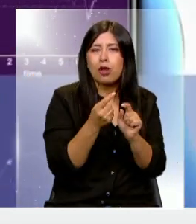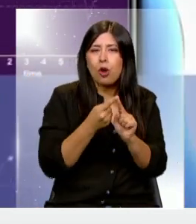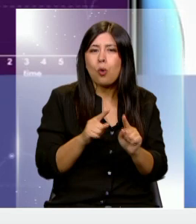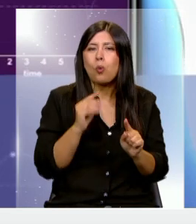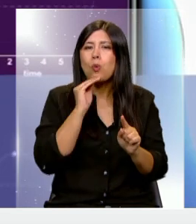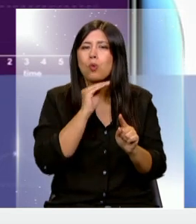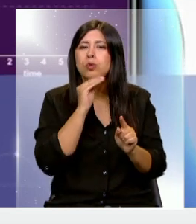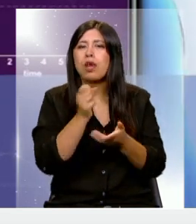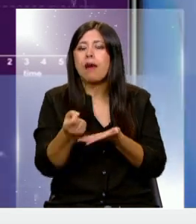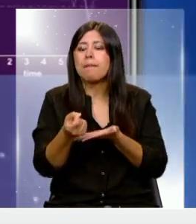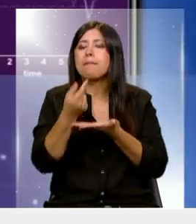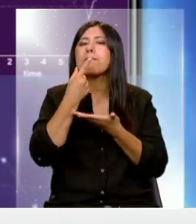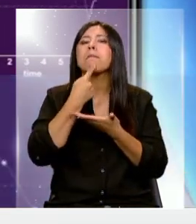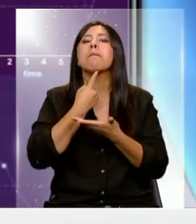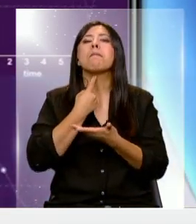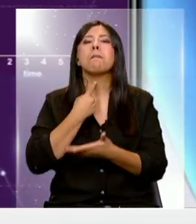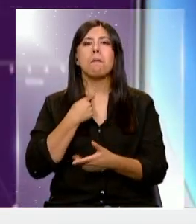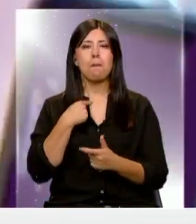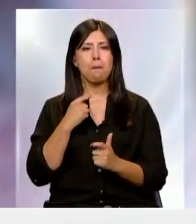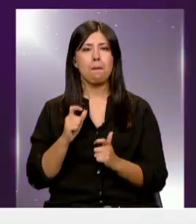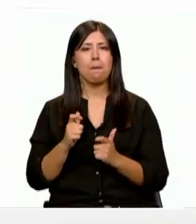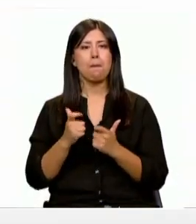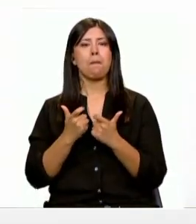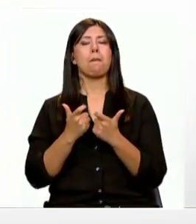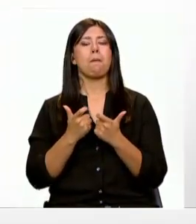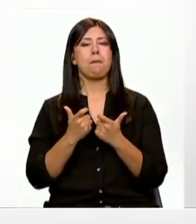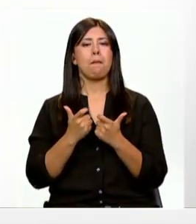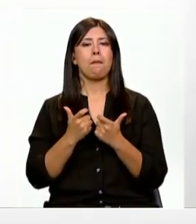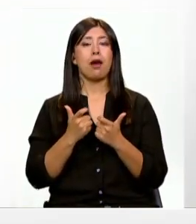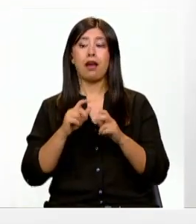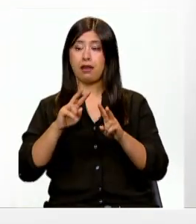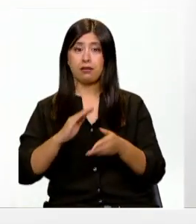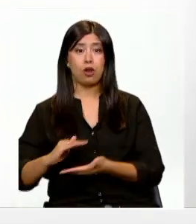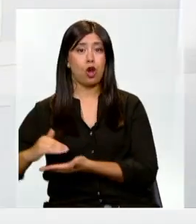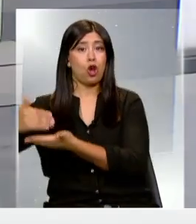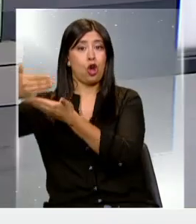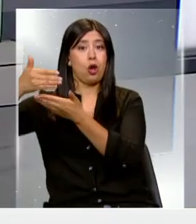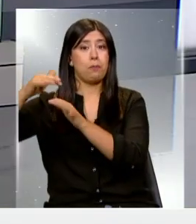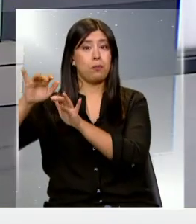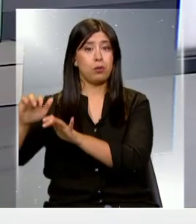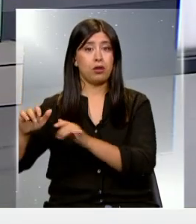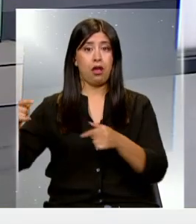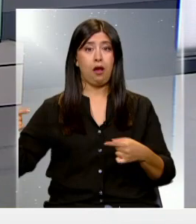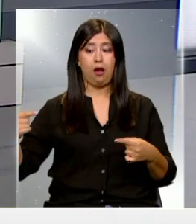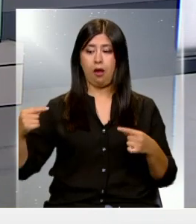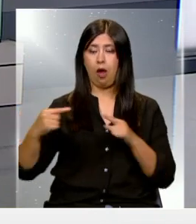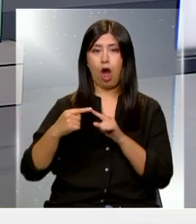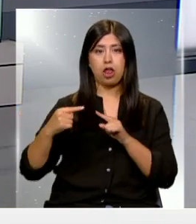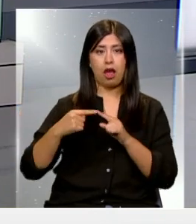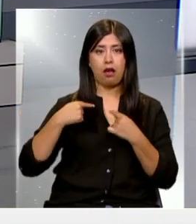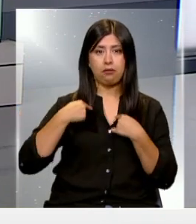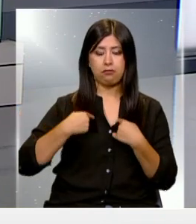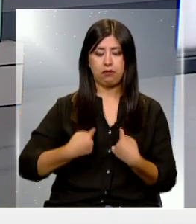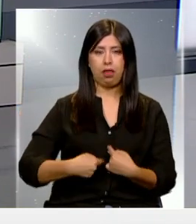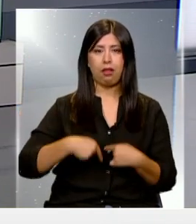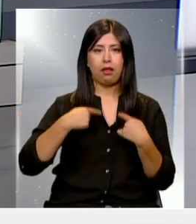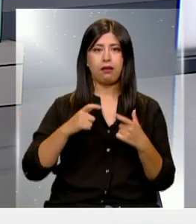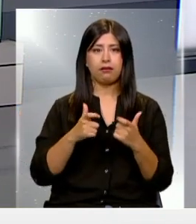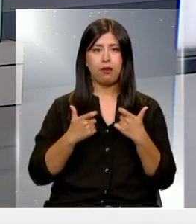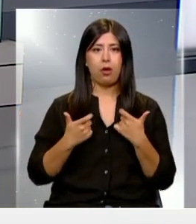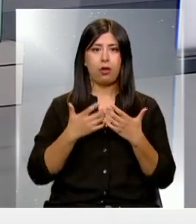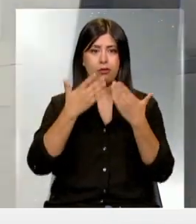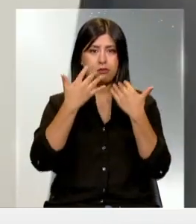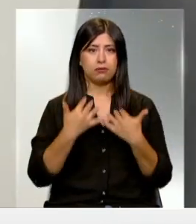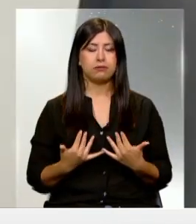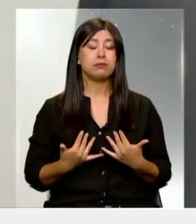ocupar esta píldora que puede hacer monitoreo, que se conecta con un computador fuera del cuerpo para hacer monitoreo de nuestros signos? Y esto fue lo que nos